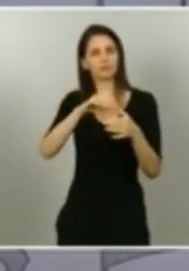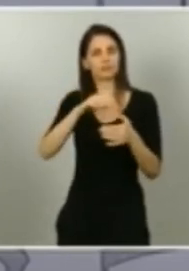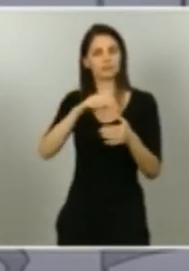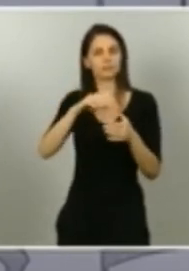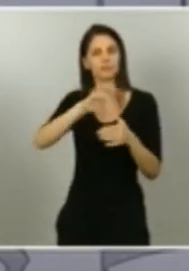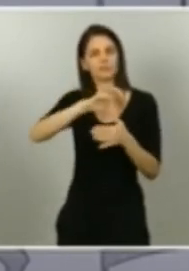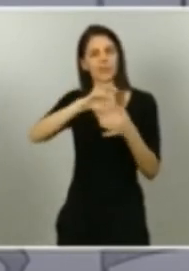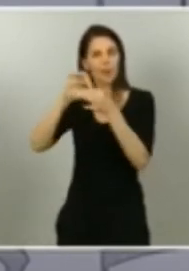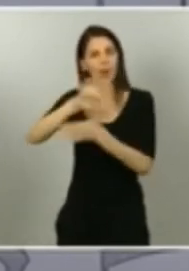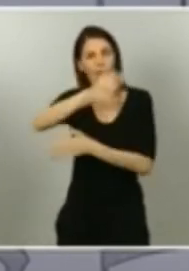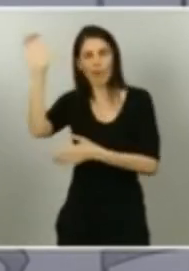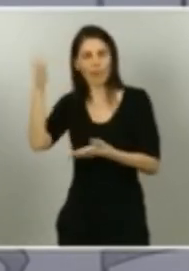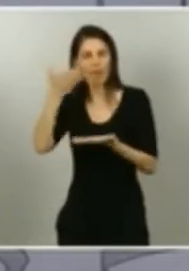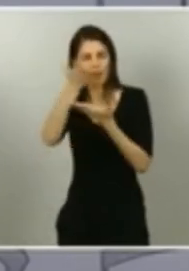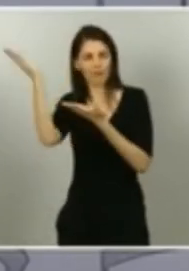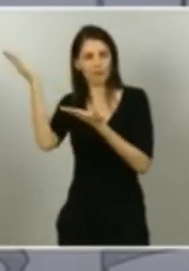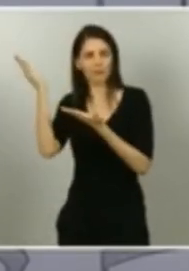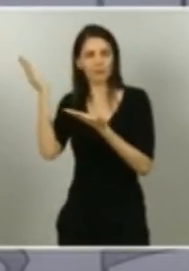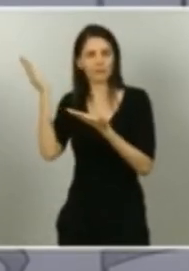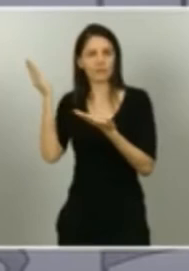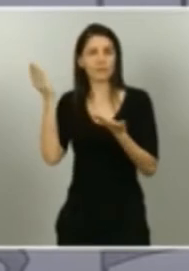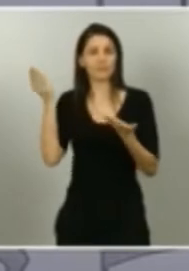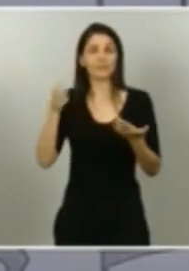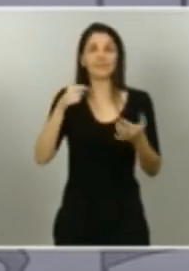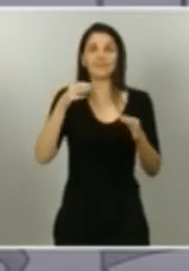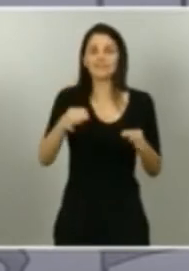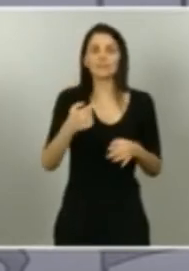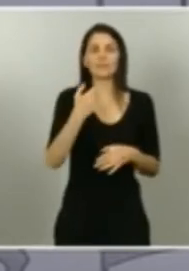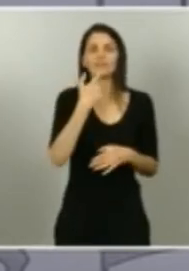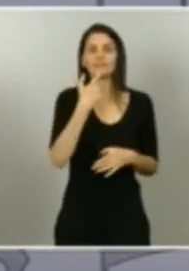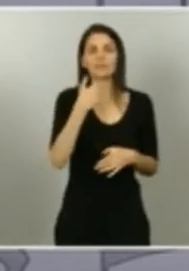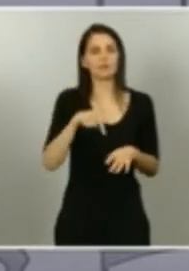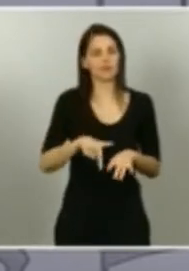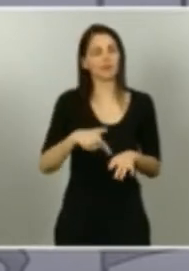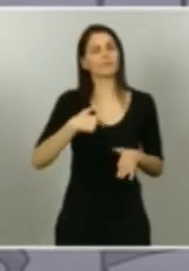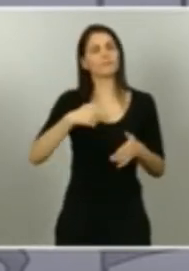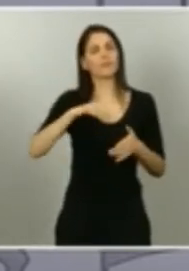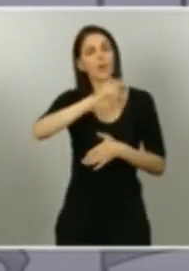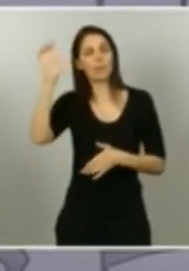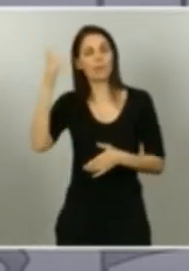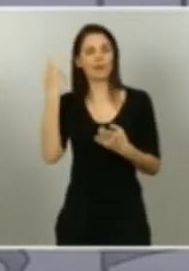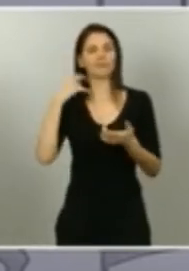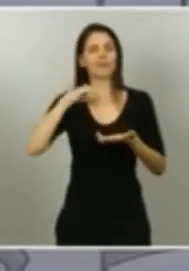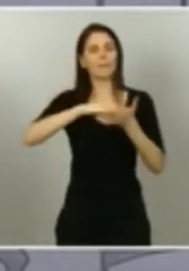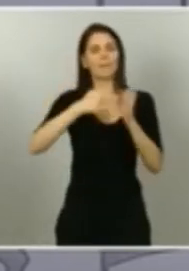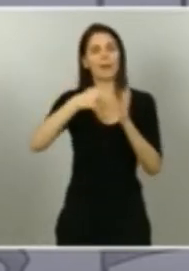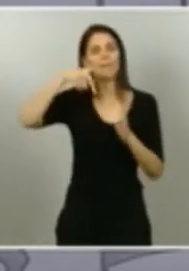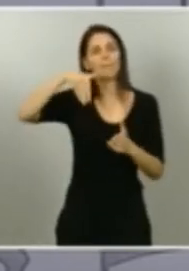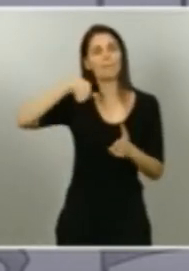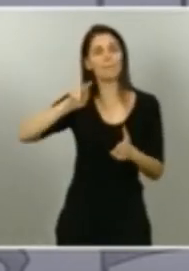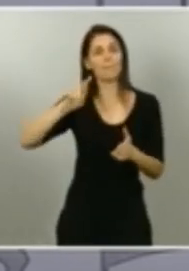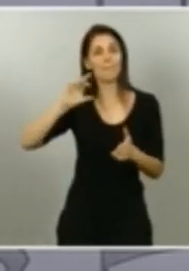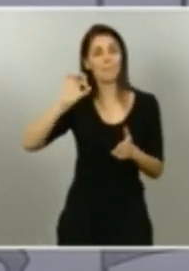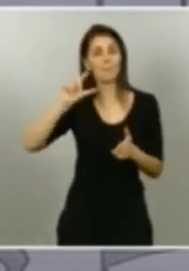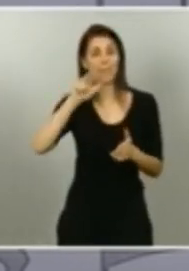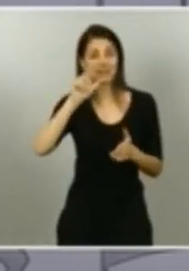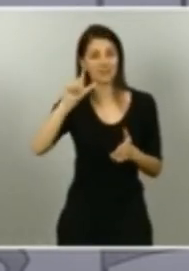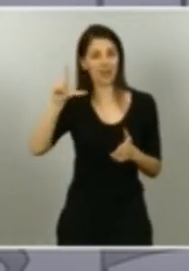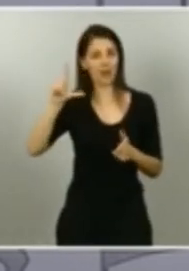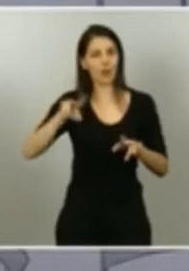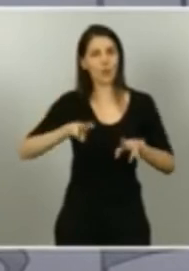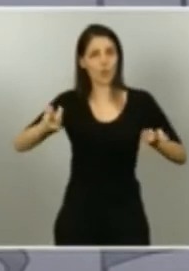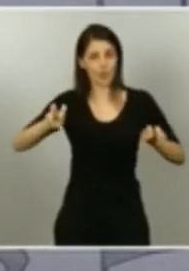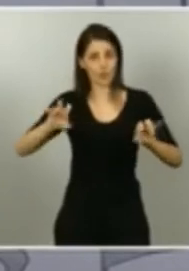necesitaba para esta crisis un nuevo plan Marshall, en el primero, el que se puso en marcha en el año 1948